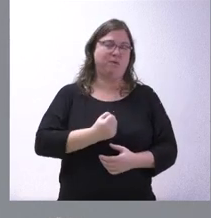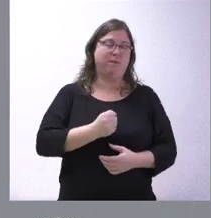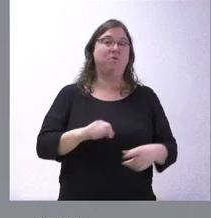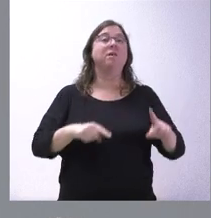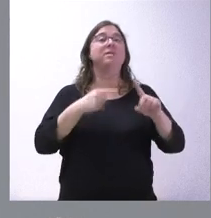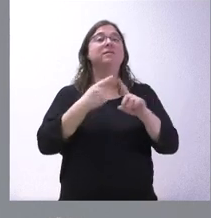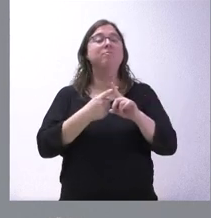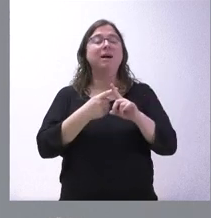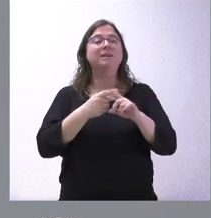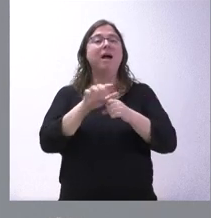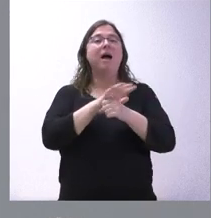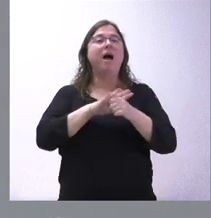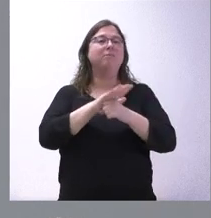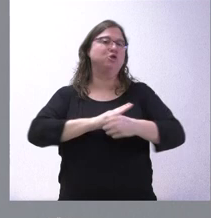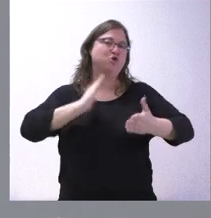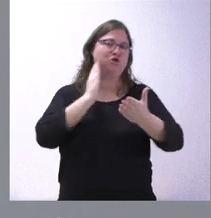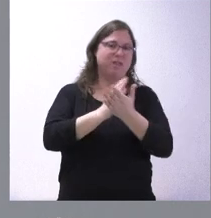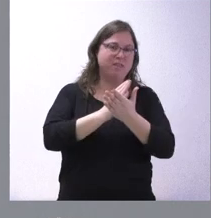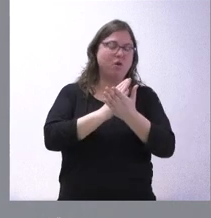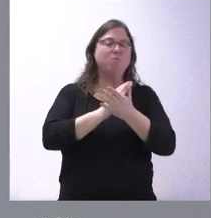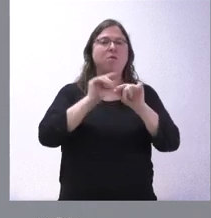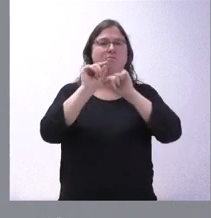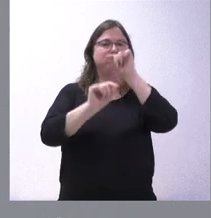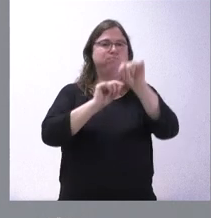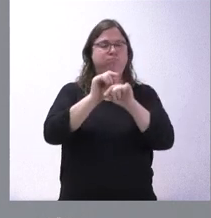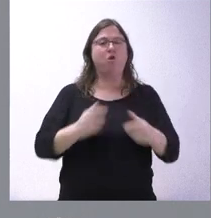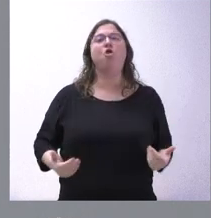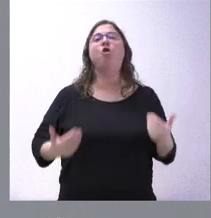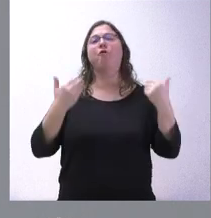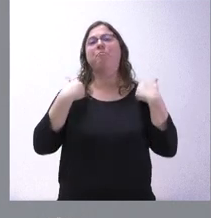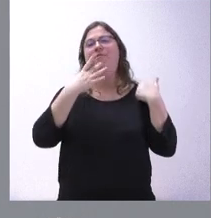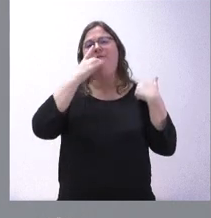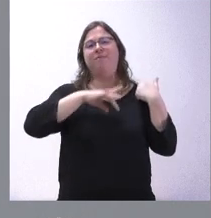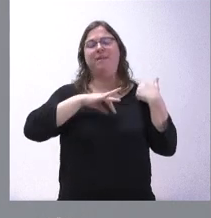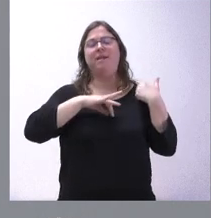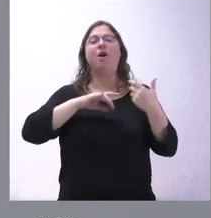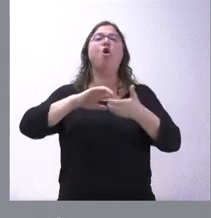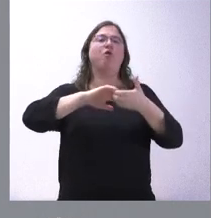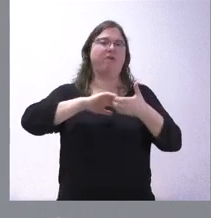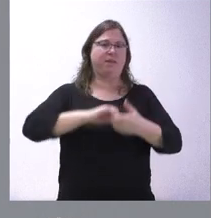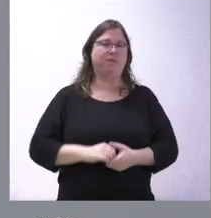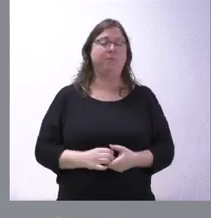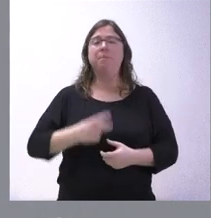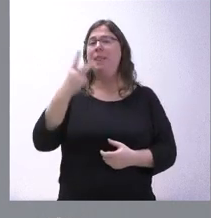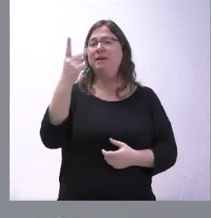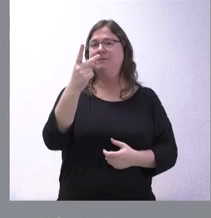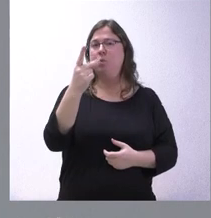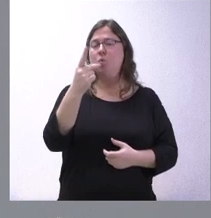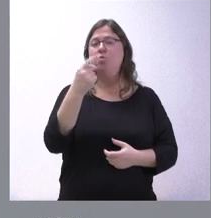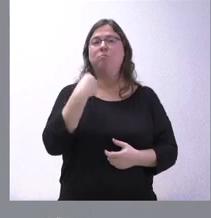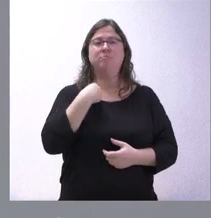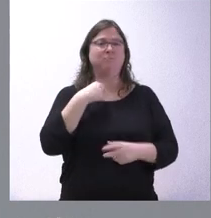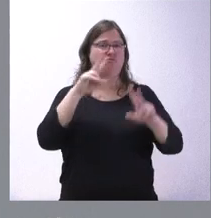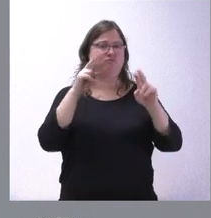lo que es el ámbito de sanciones por vertidos, pues, la competencia es la propia Confederación Hidrográfica. El segundo de los aspectos es el que tiene